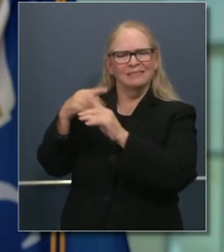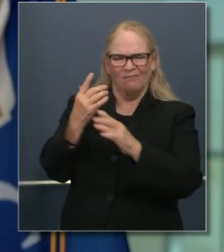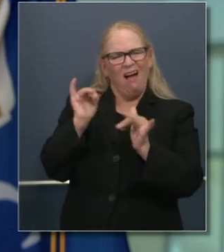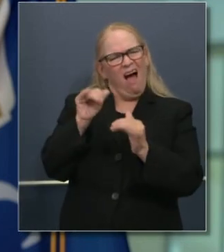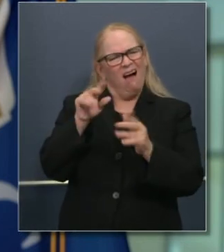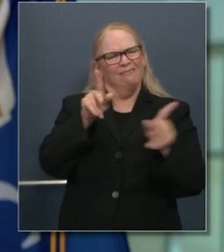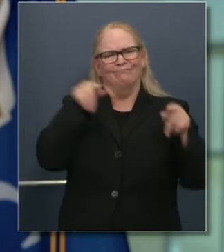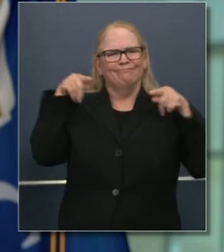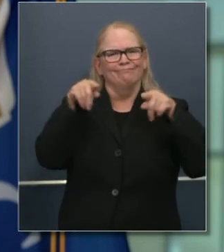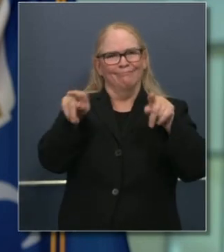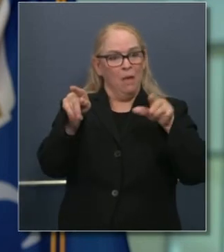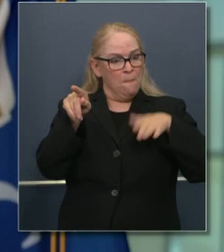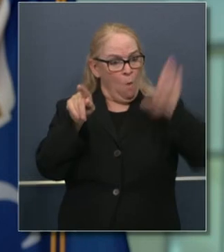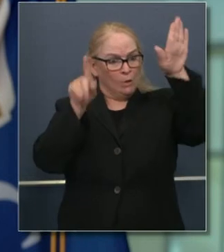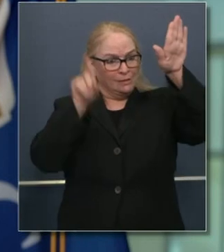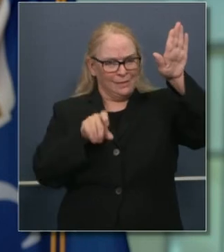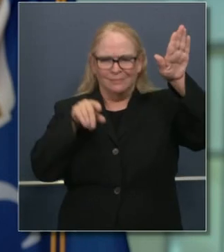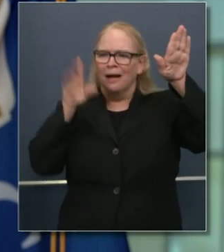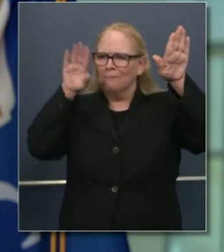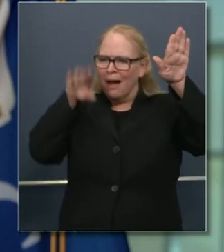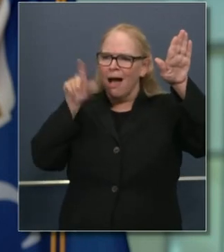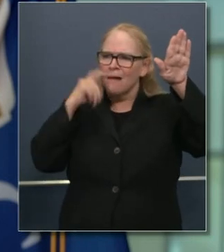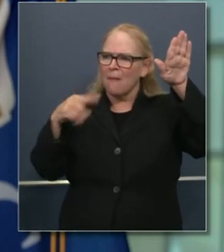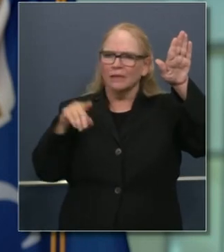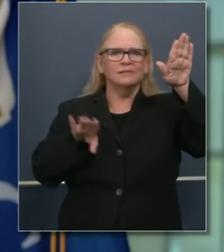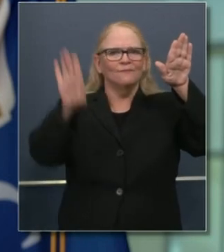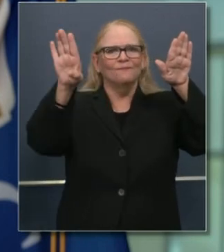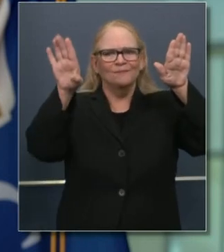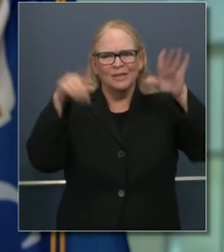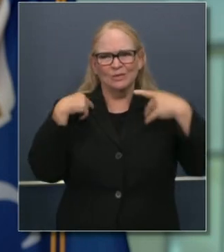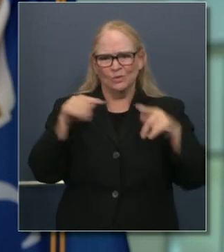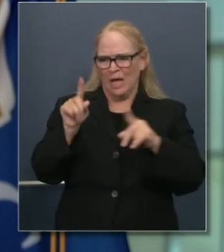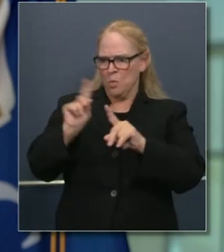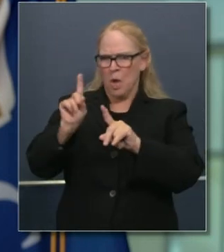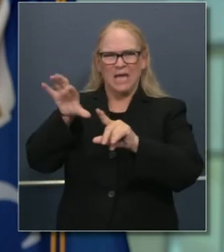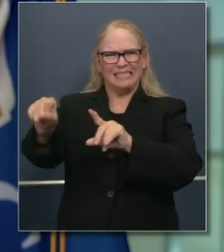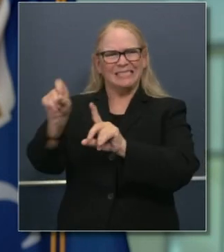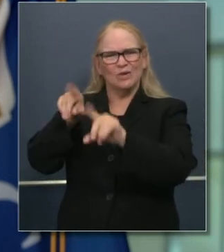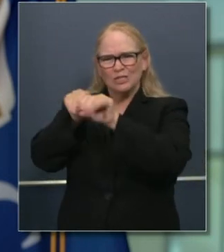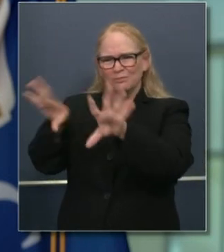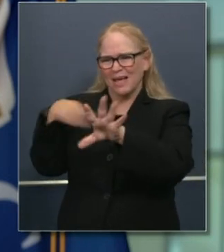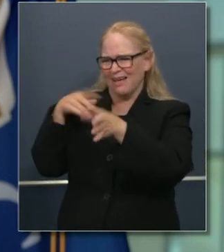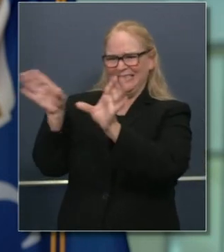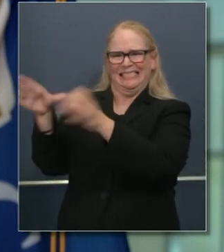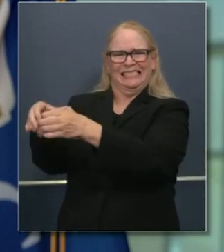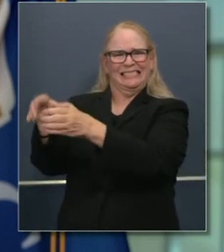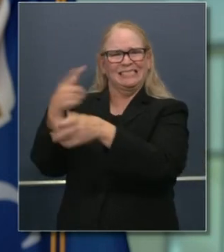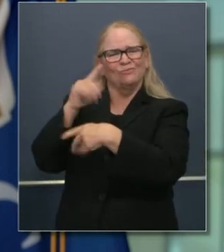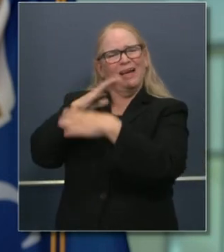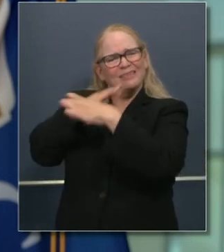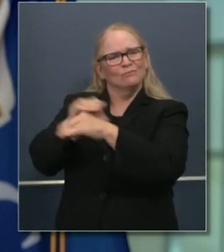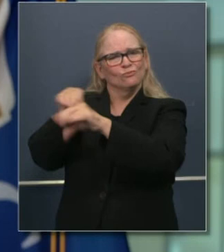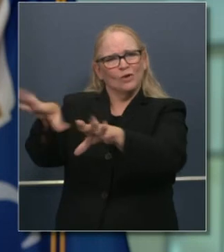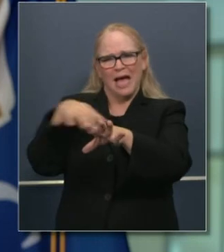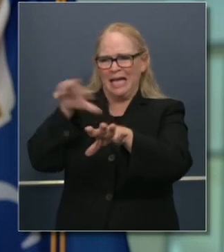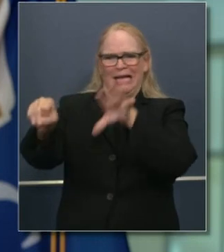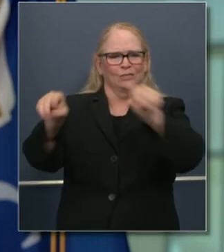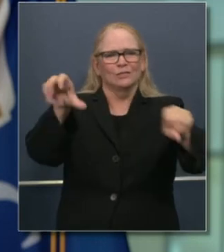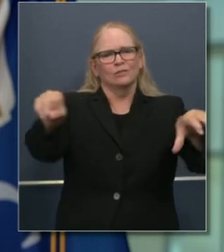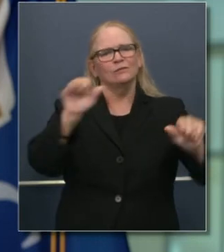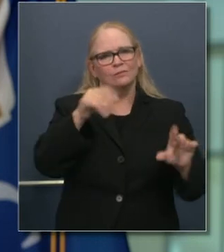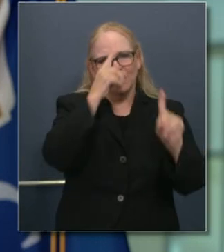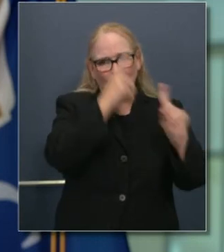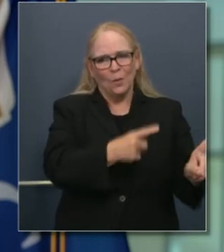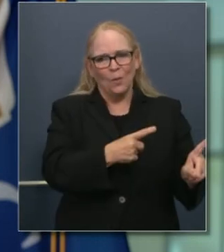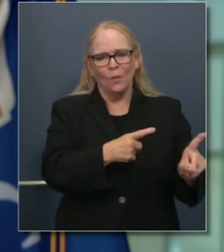tener una idea de cómo va el índice de propagación en nuestro Estado. Pero estos índices de hospitalización nos